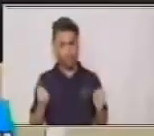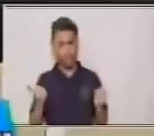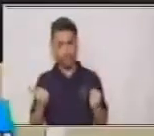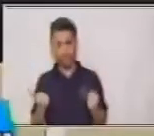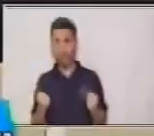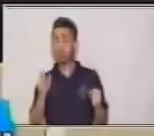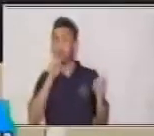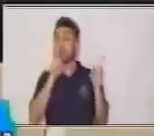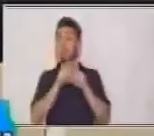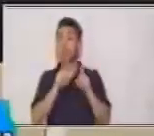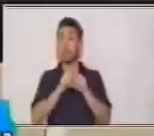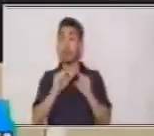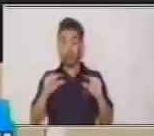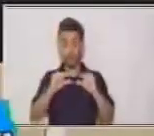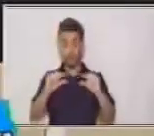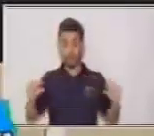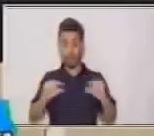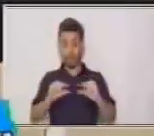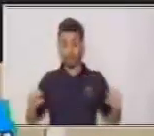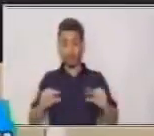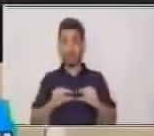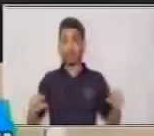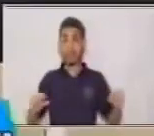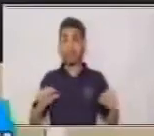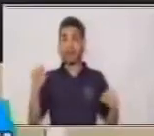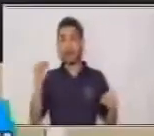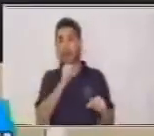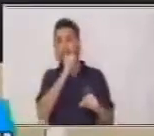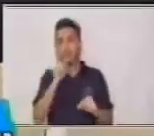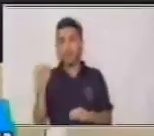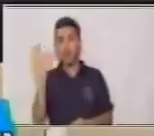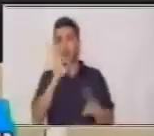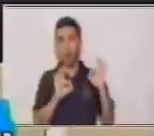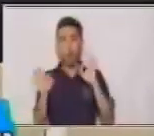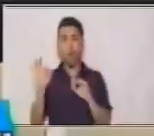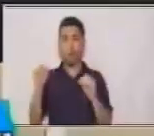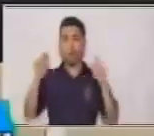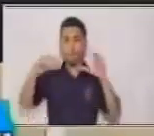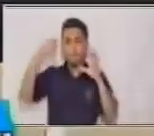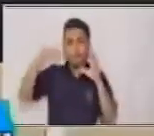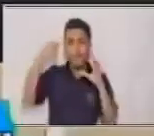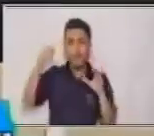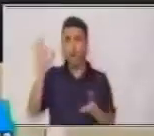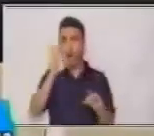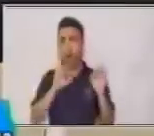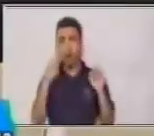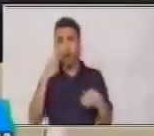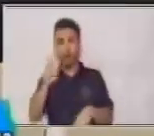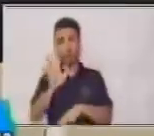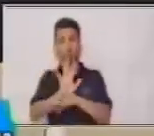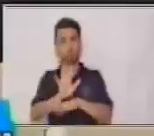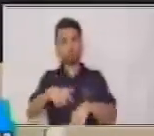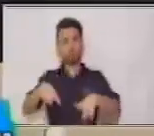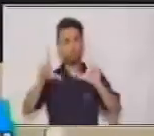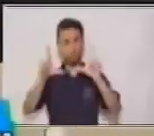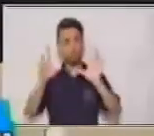si se da el caso, en una canción, película o documental. Ahora bien,